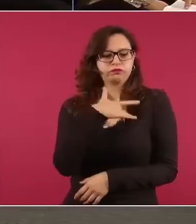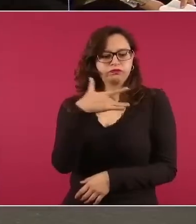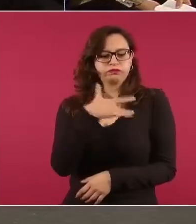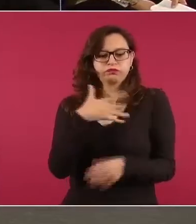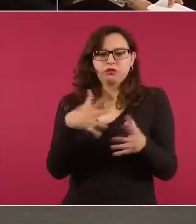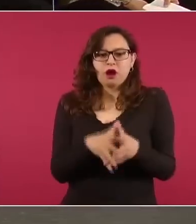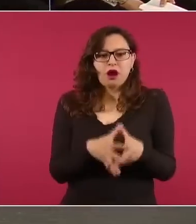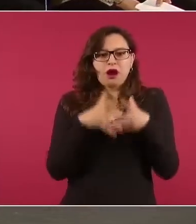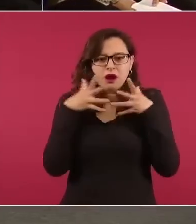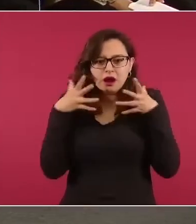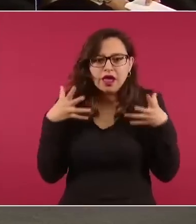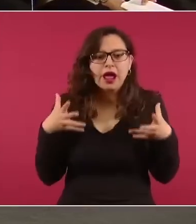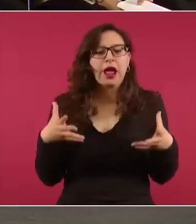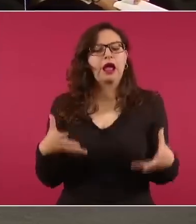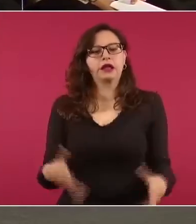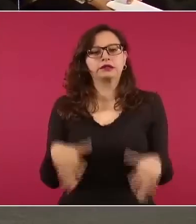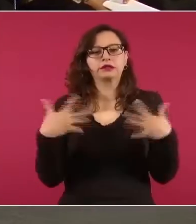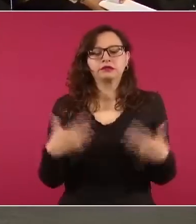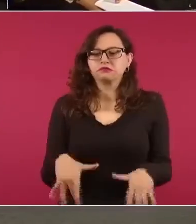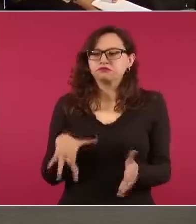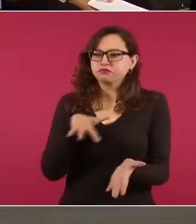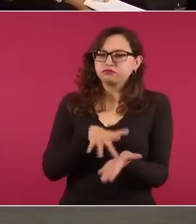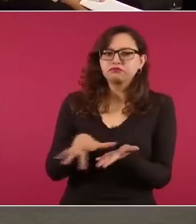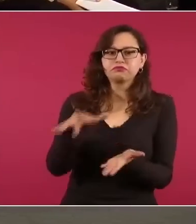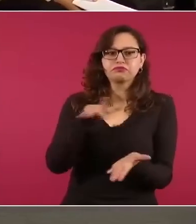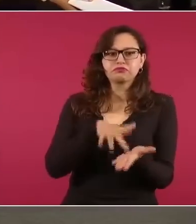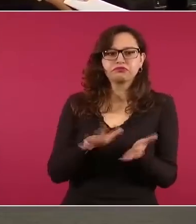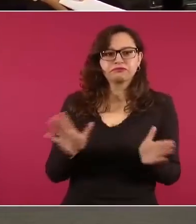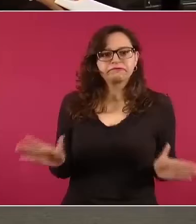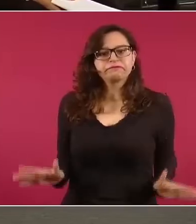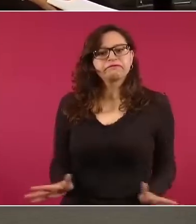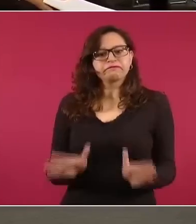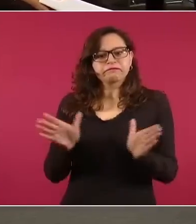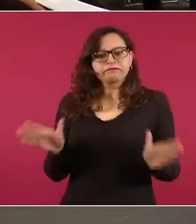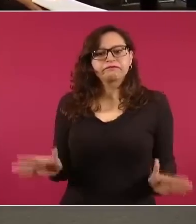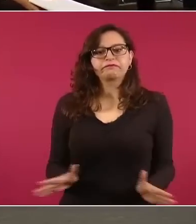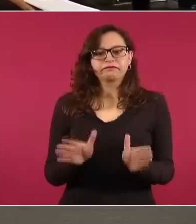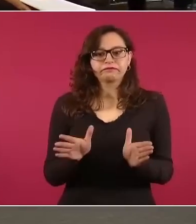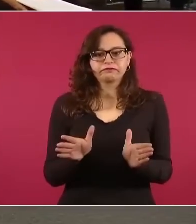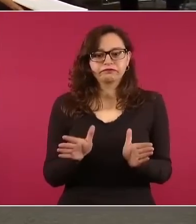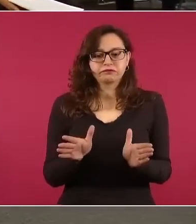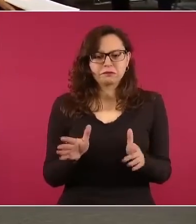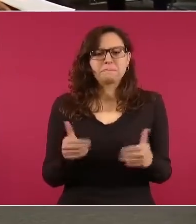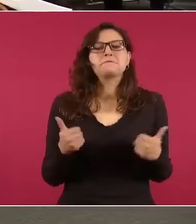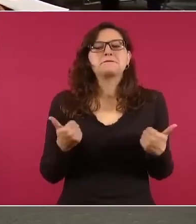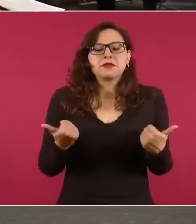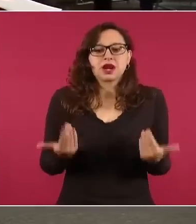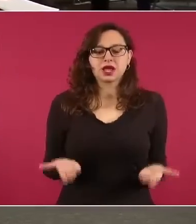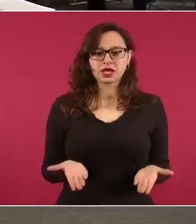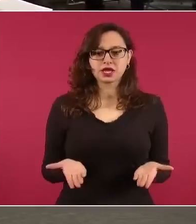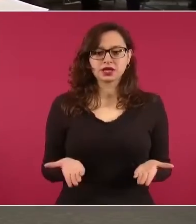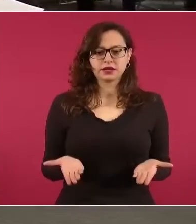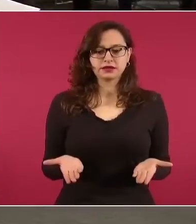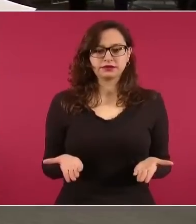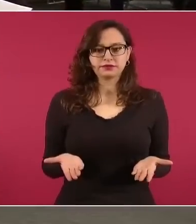registro de hasta 13.80%. A principios de octubre, el gobierno federal y 15 empresas, entre ellas Walmart, acordaron avalar